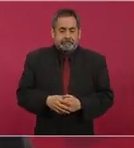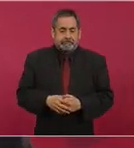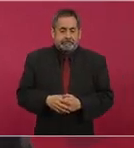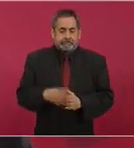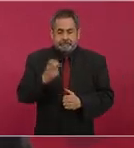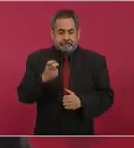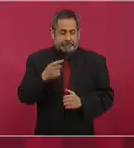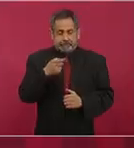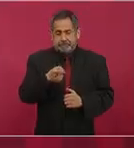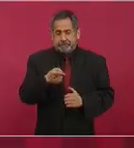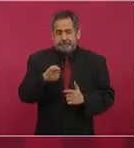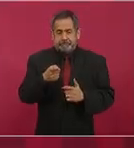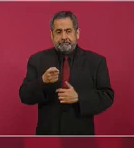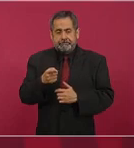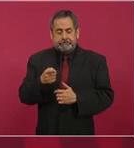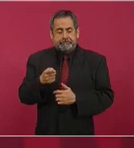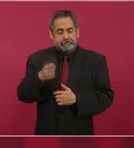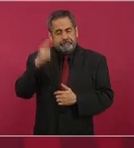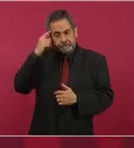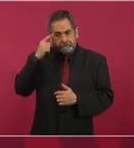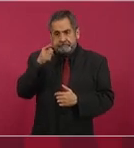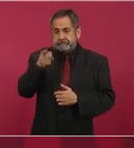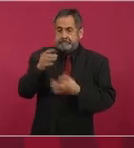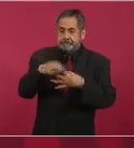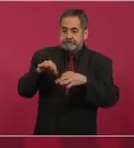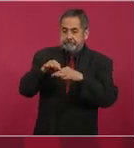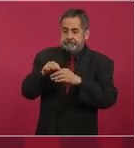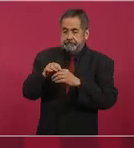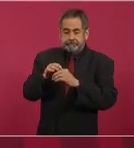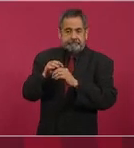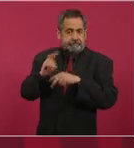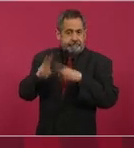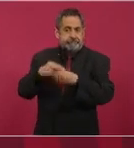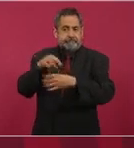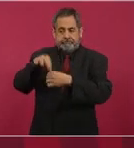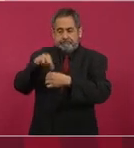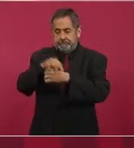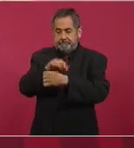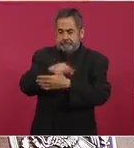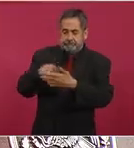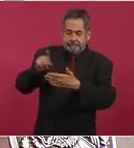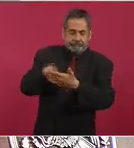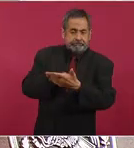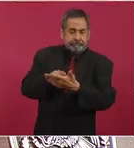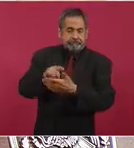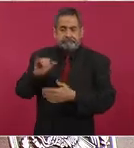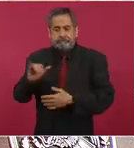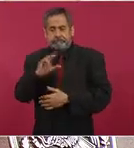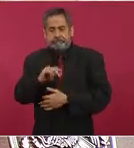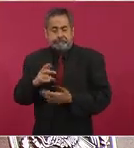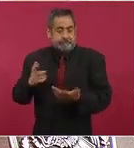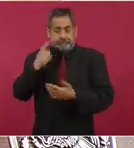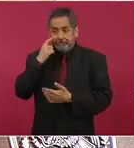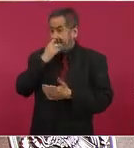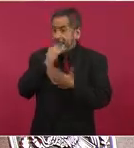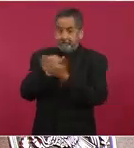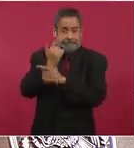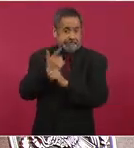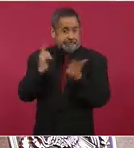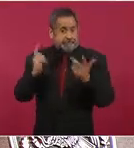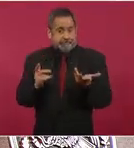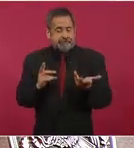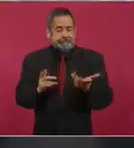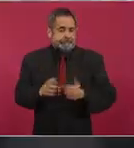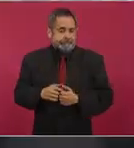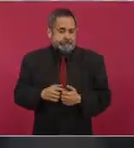Este proceso democrático. También hubiésemos deseado que